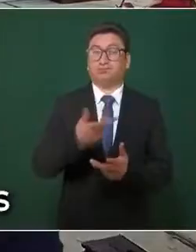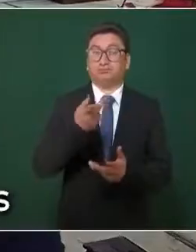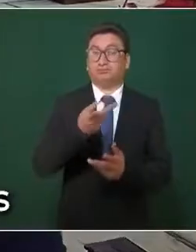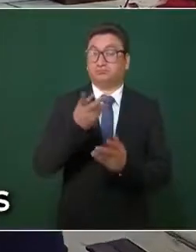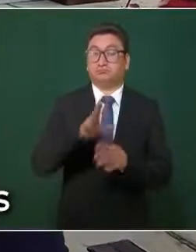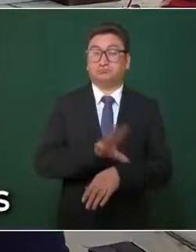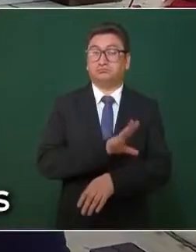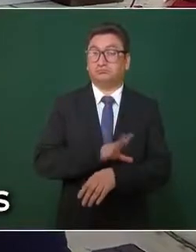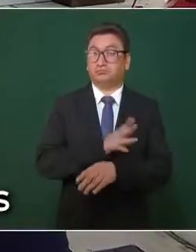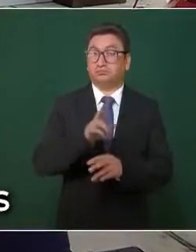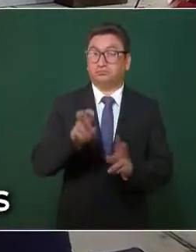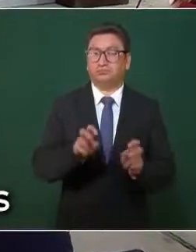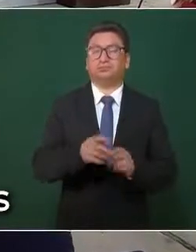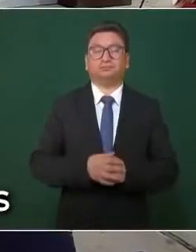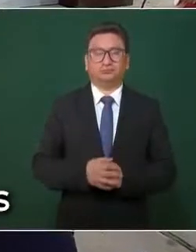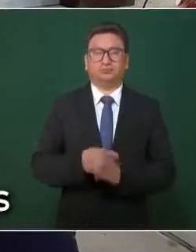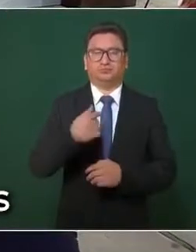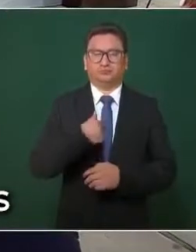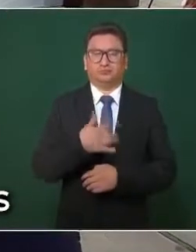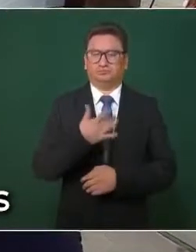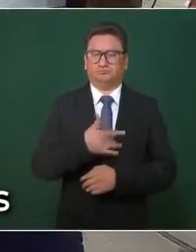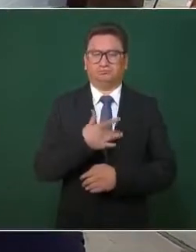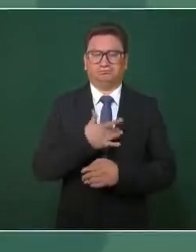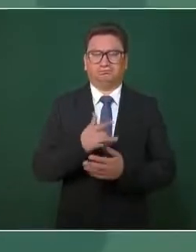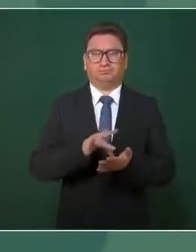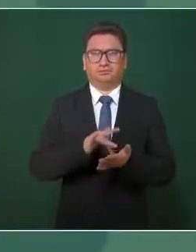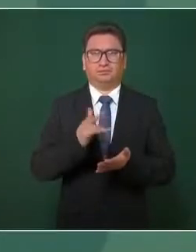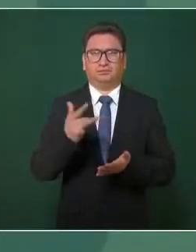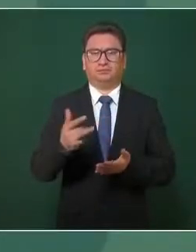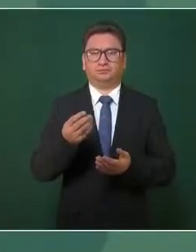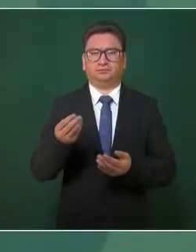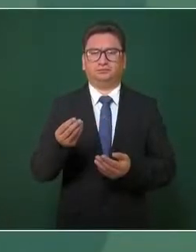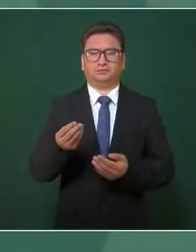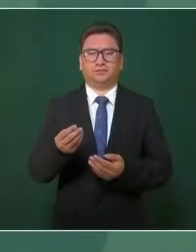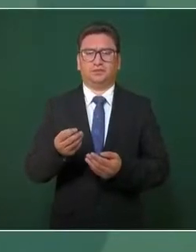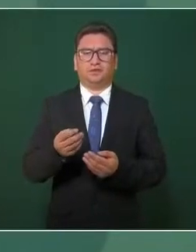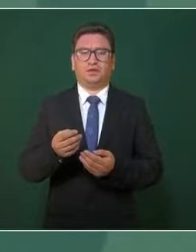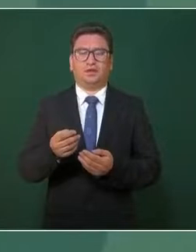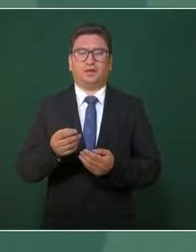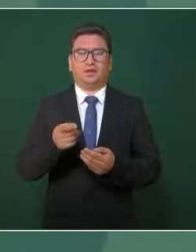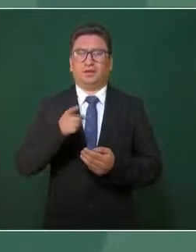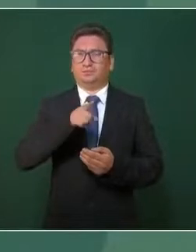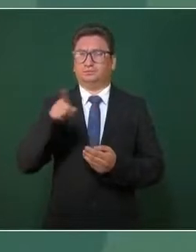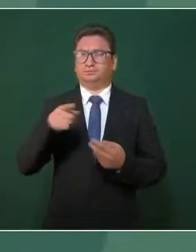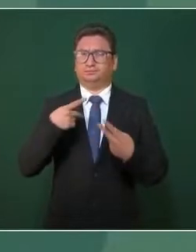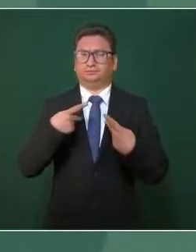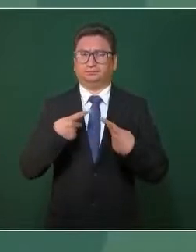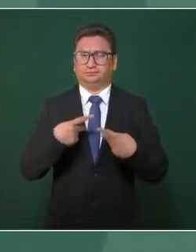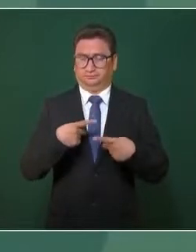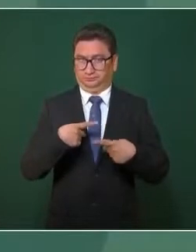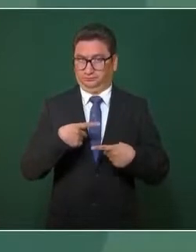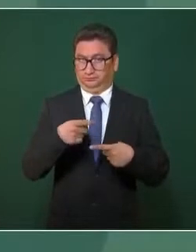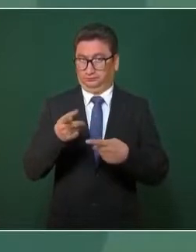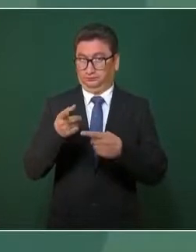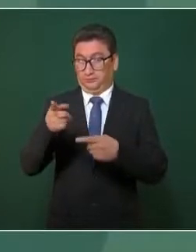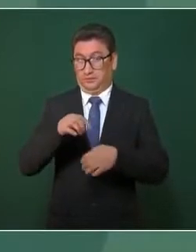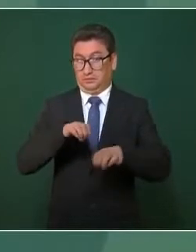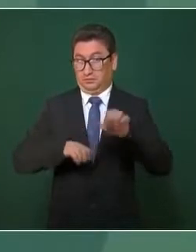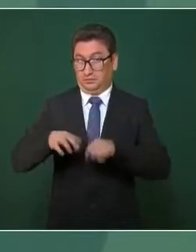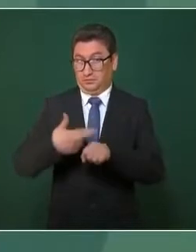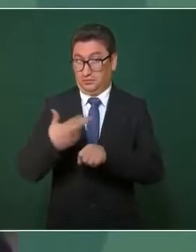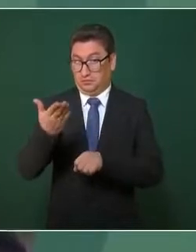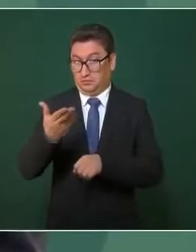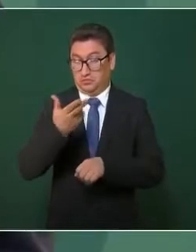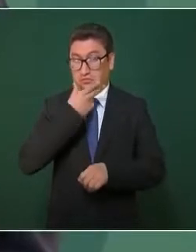Pues yo agradezco mucho las palabras del embajador